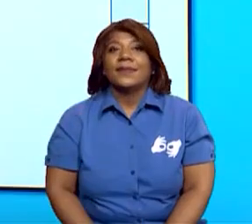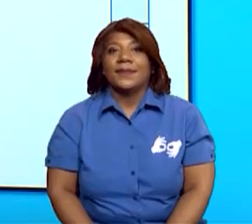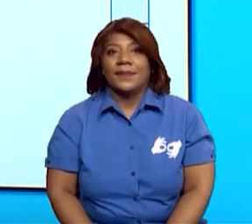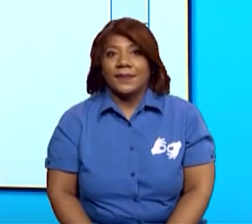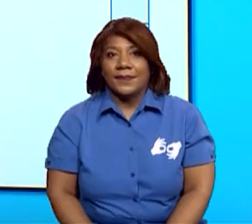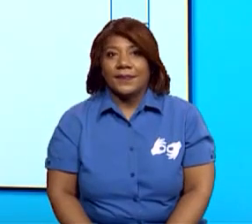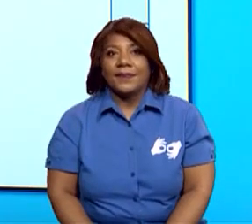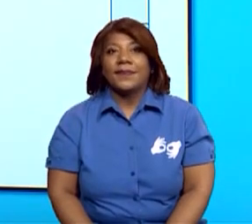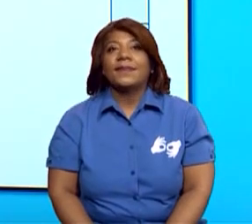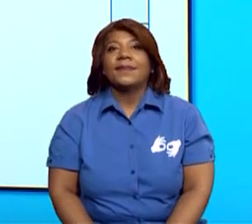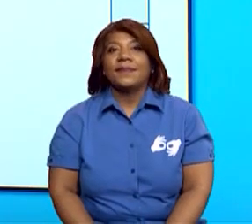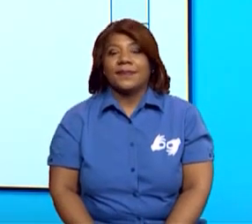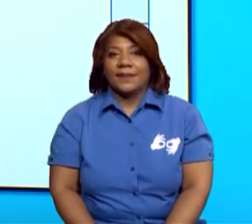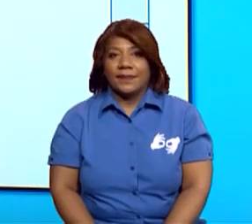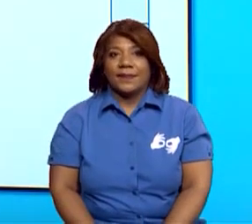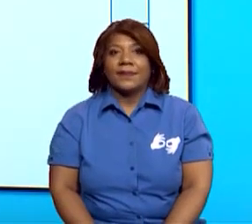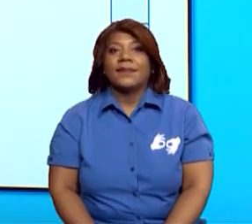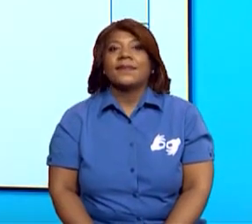Bien.